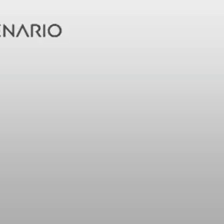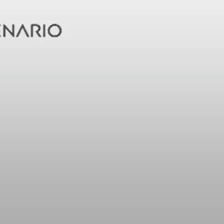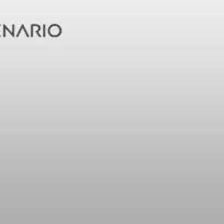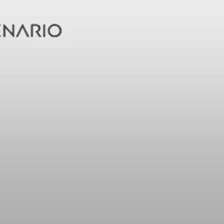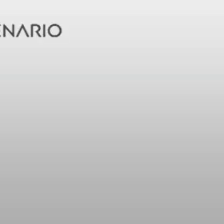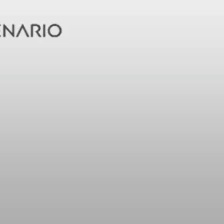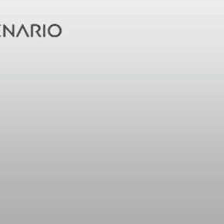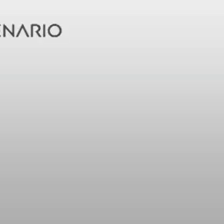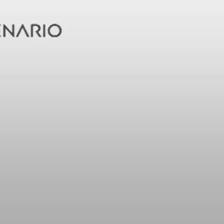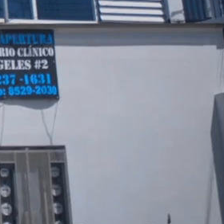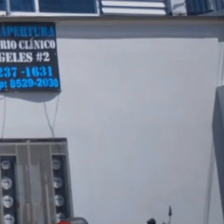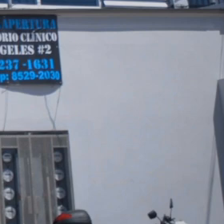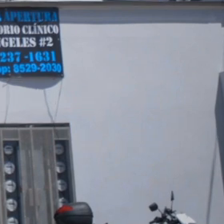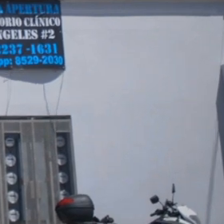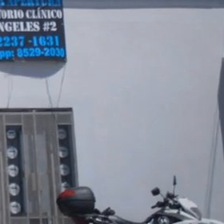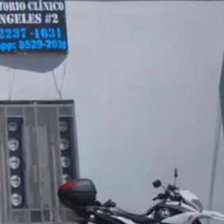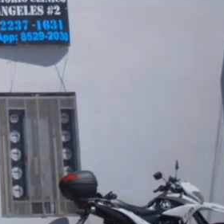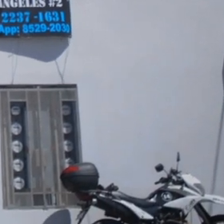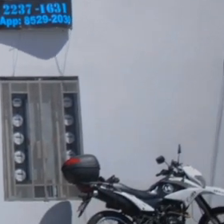¿Qué es